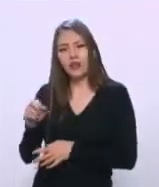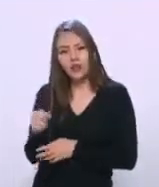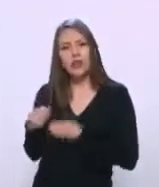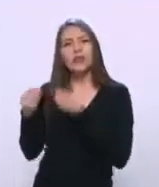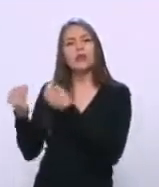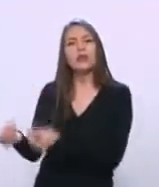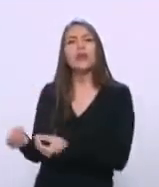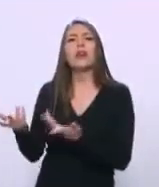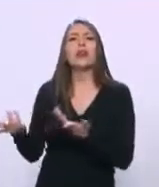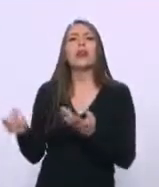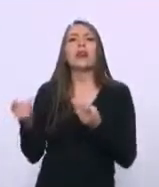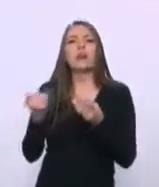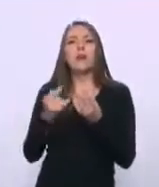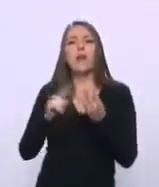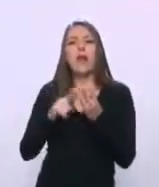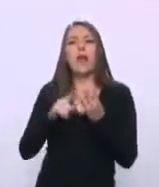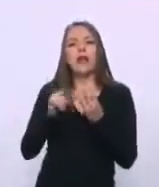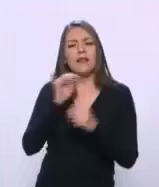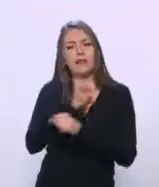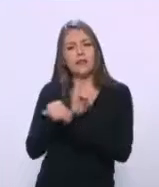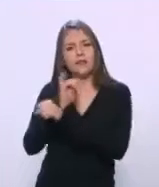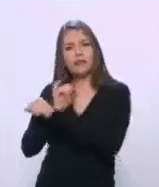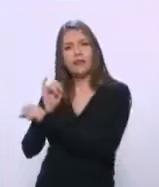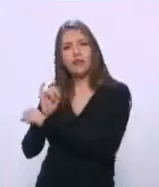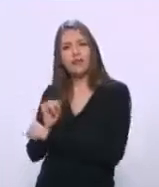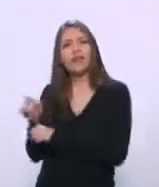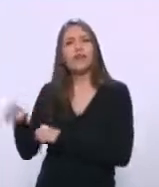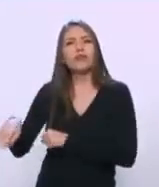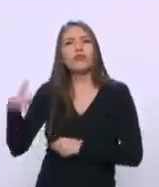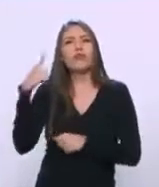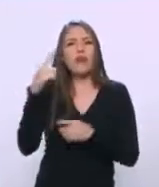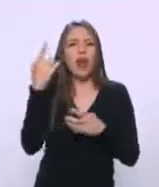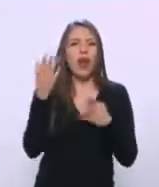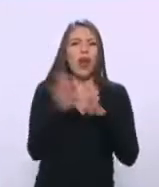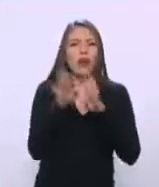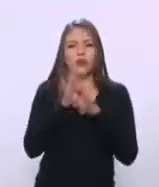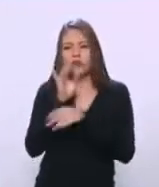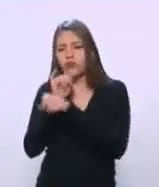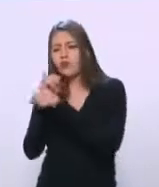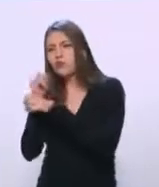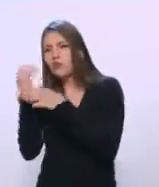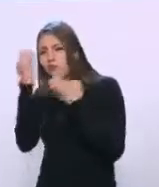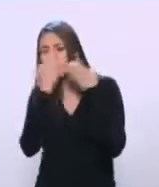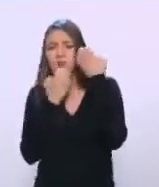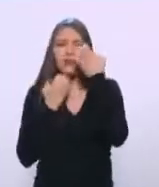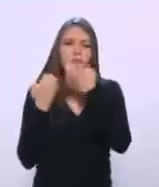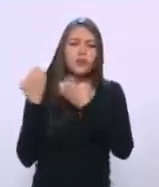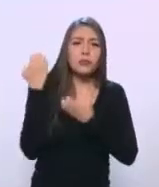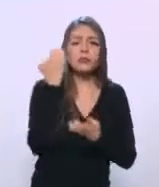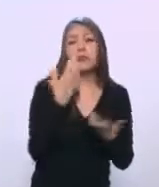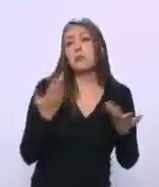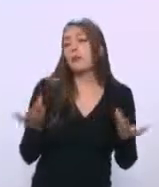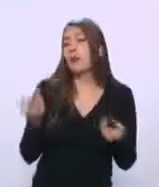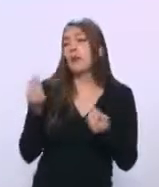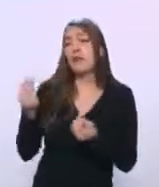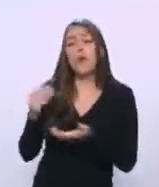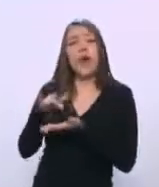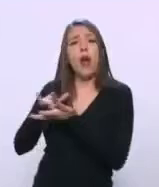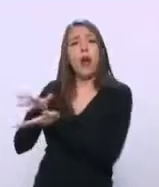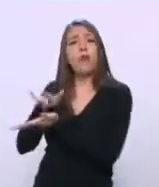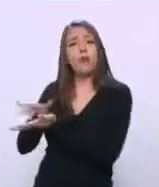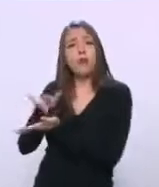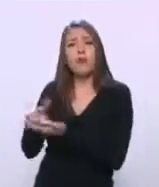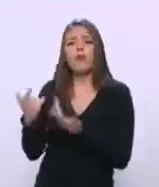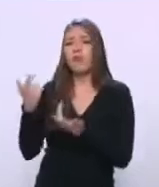investigación a través del cual hacía contratos para supuestos estudios, y bueno, pues le daban mucho dinero también en